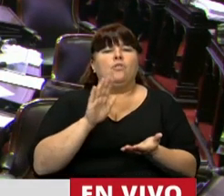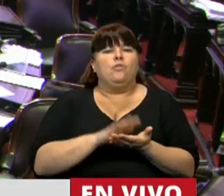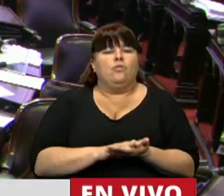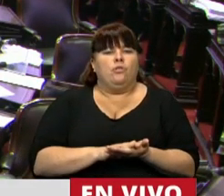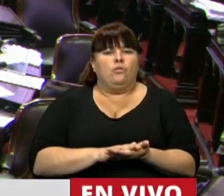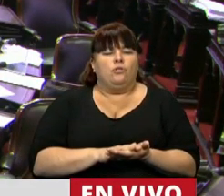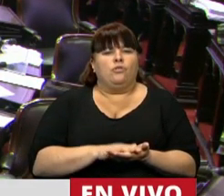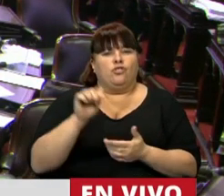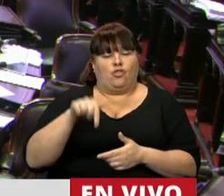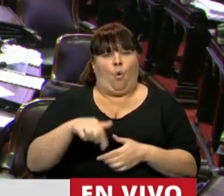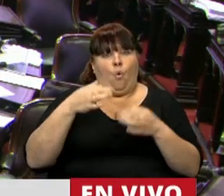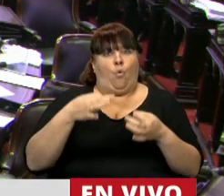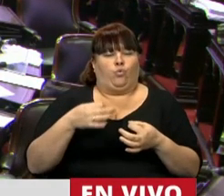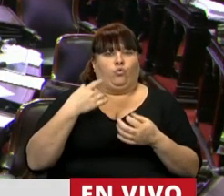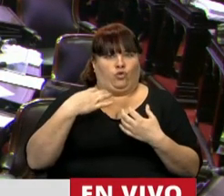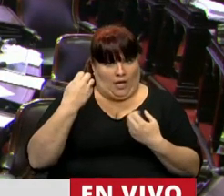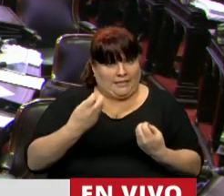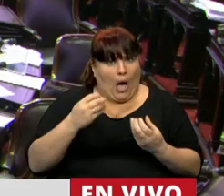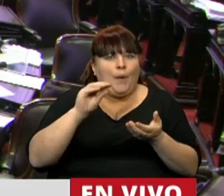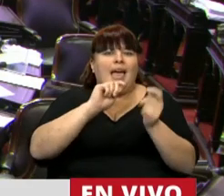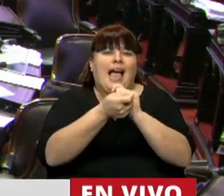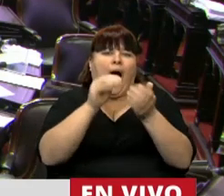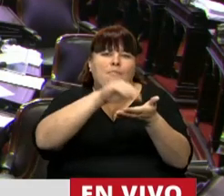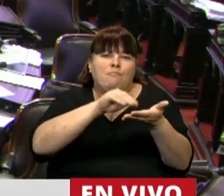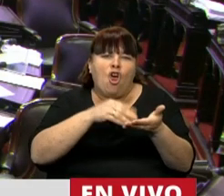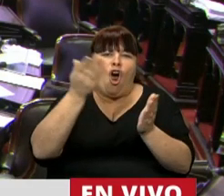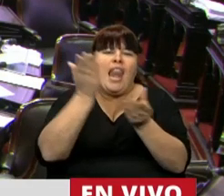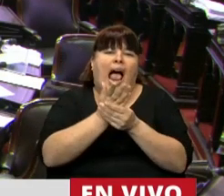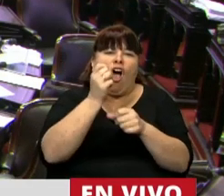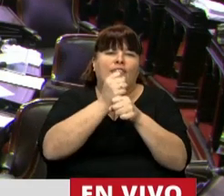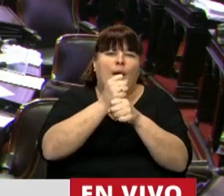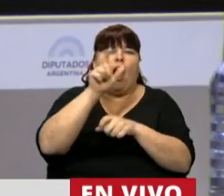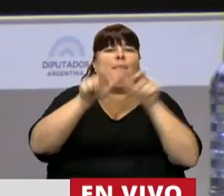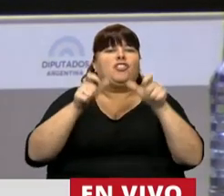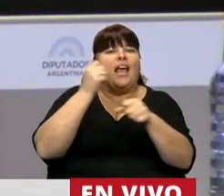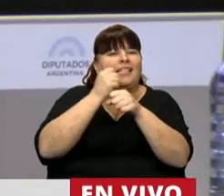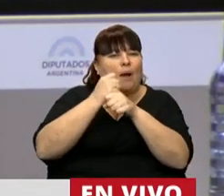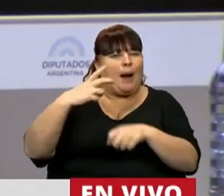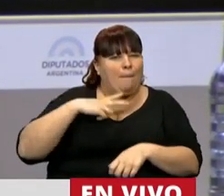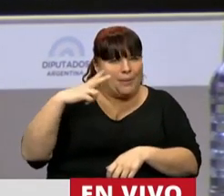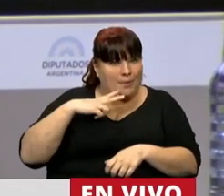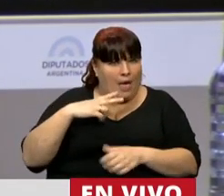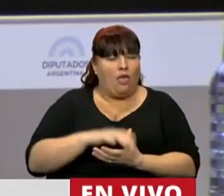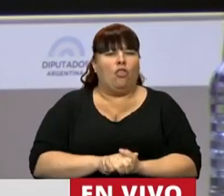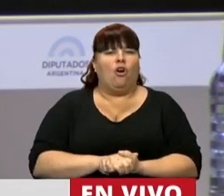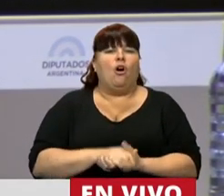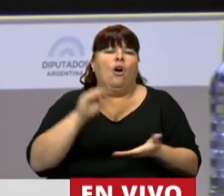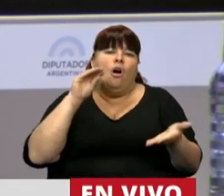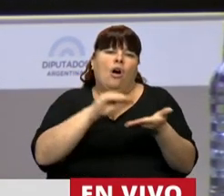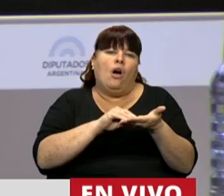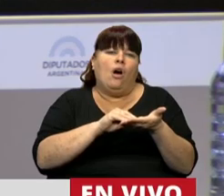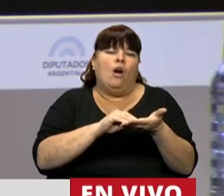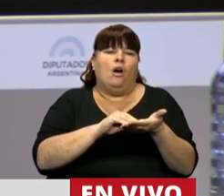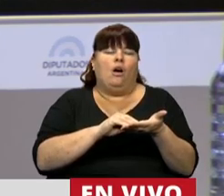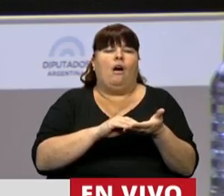de esta justa reparación de legajos laborales de las y los trabajadores del sector privado, con la inscripción